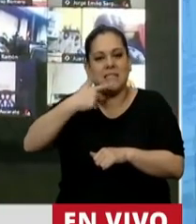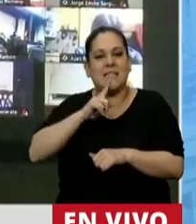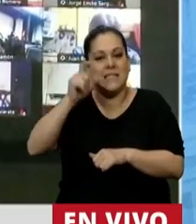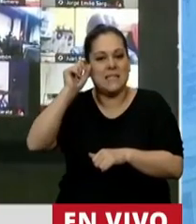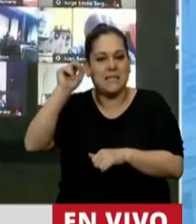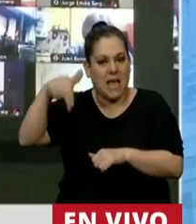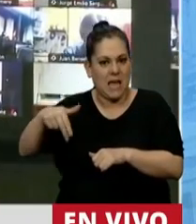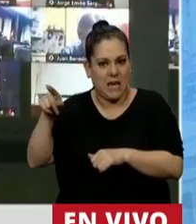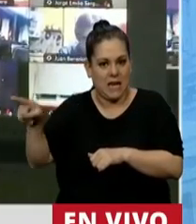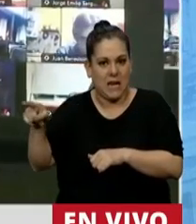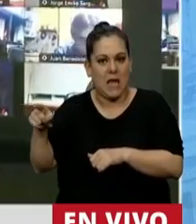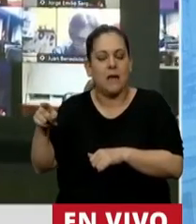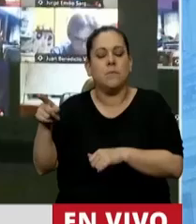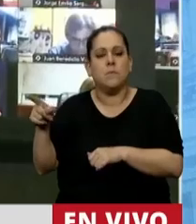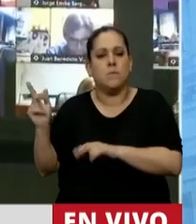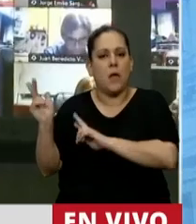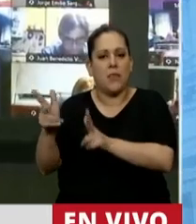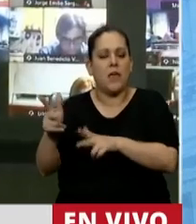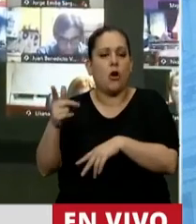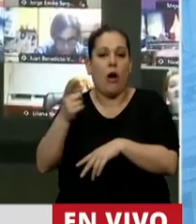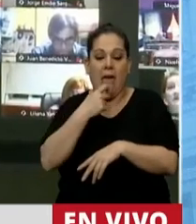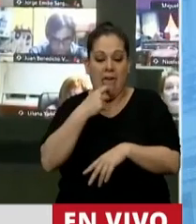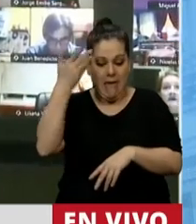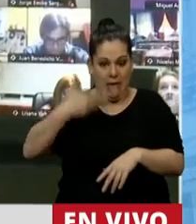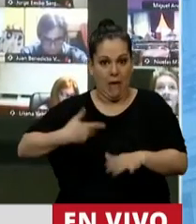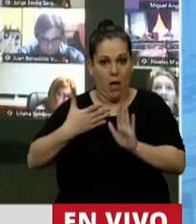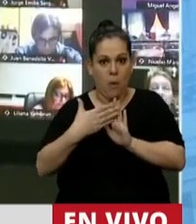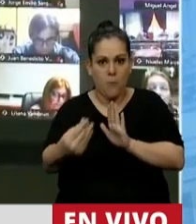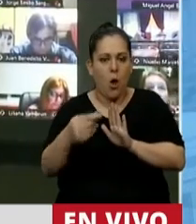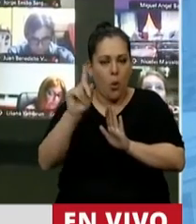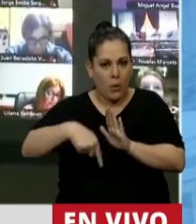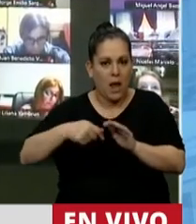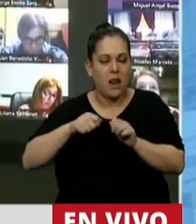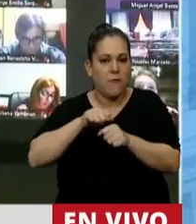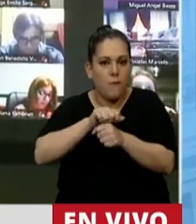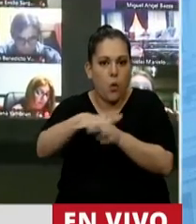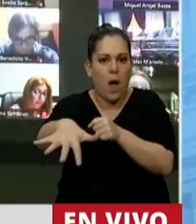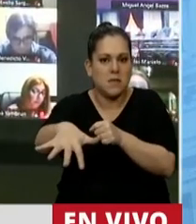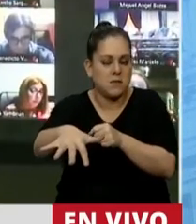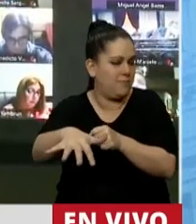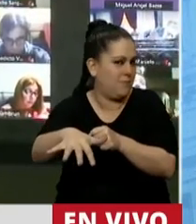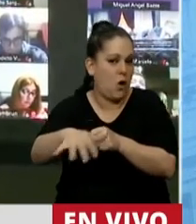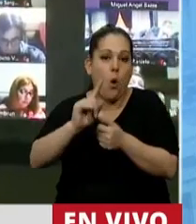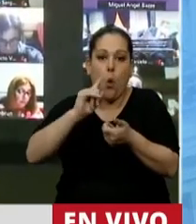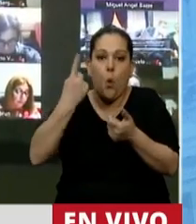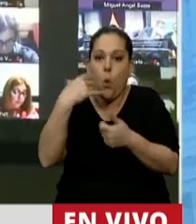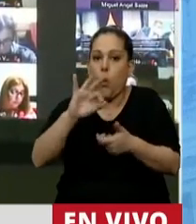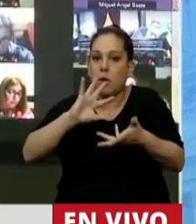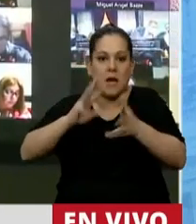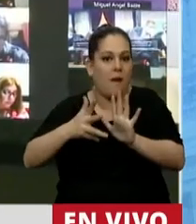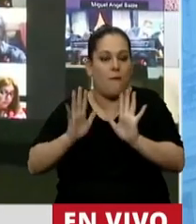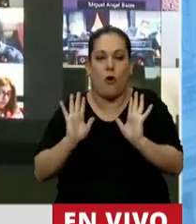es dar el ejemplo no es la principal manera de influir sobre los demás, es la única manera.